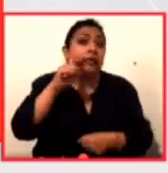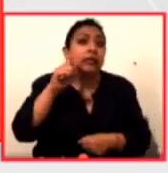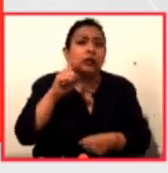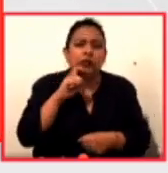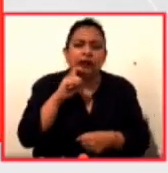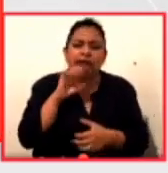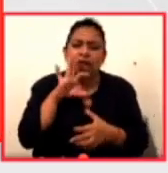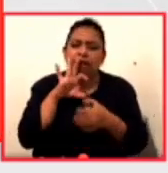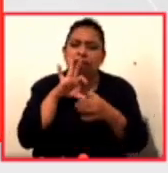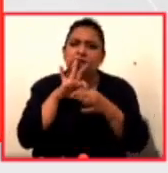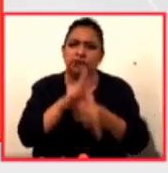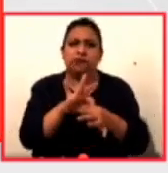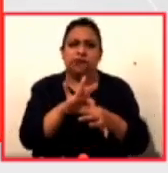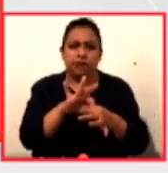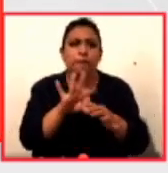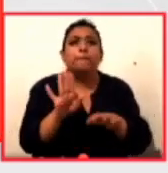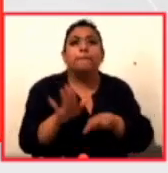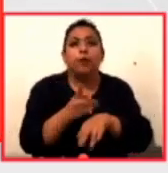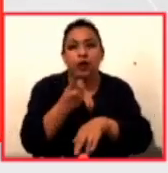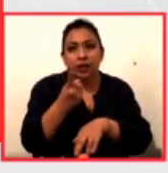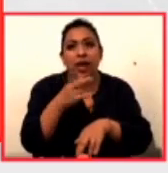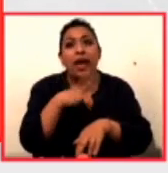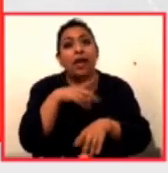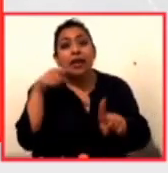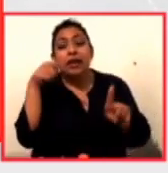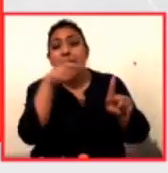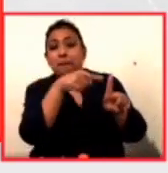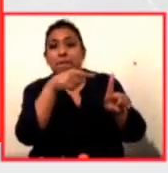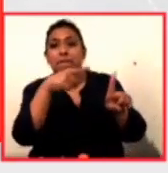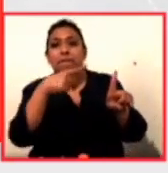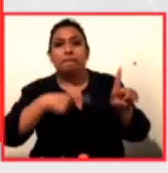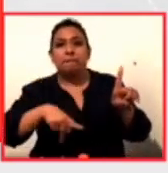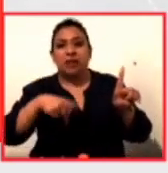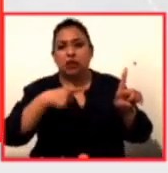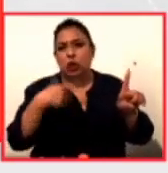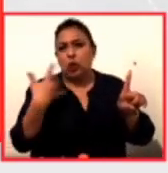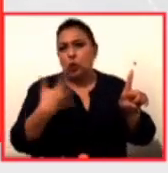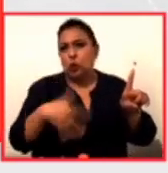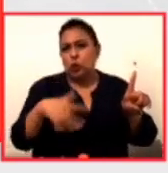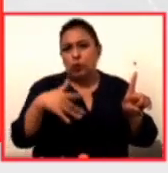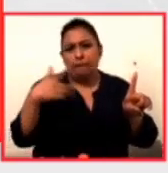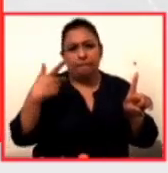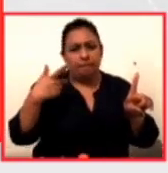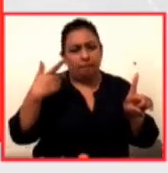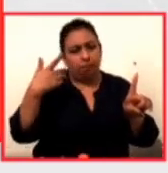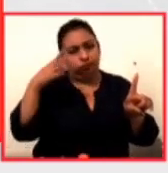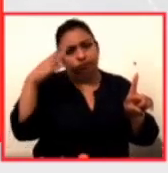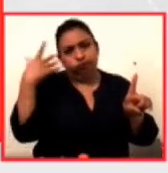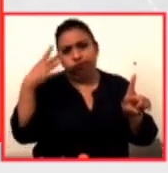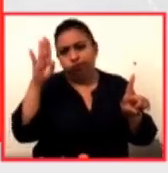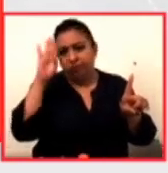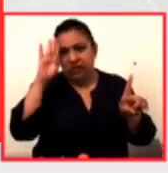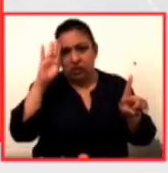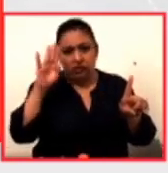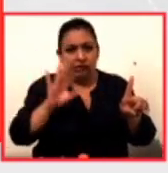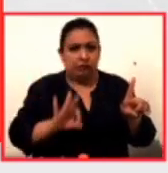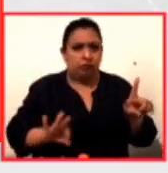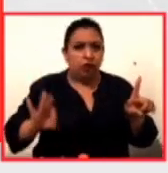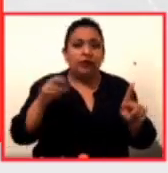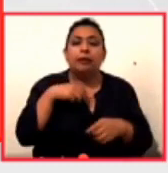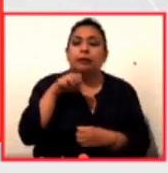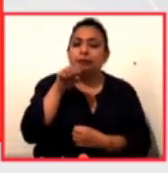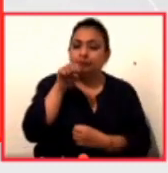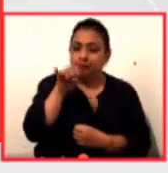emparentadas. Y esto a partir de la figura de un gran personaje. Platícanos. Así es,